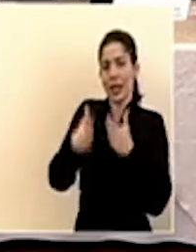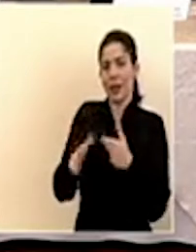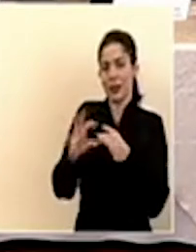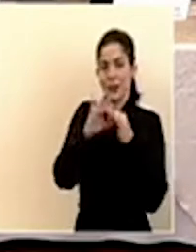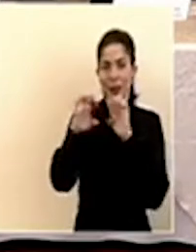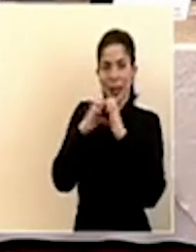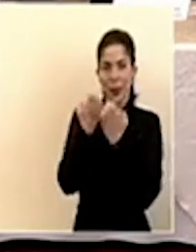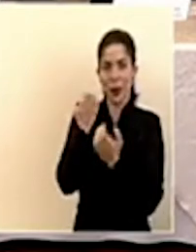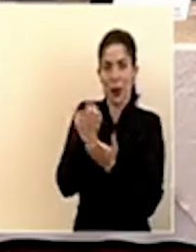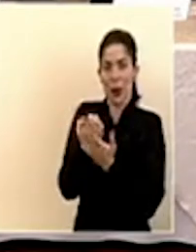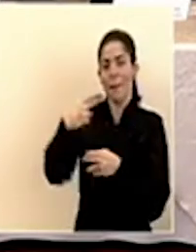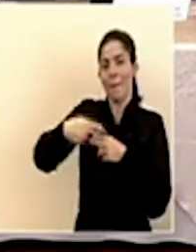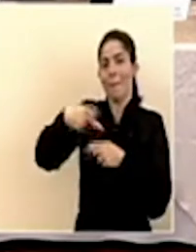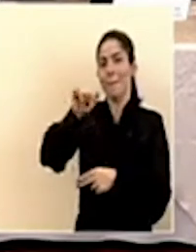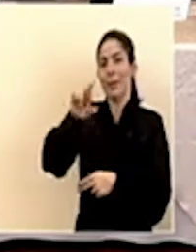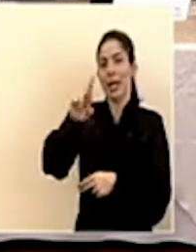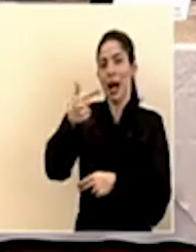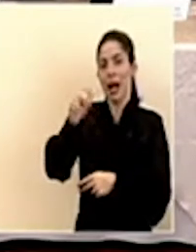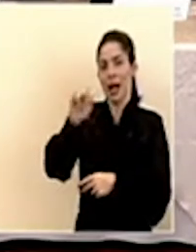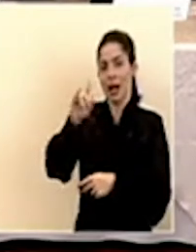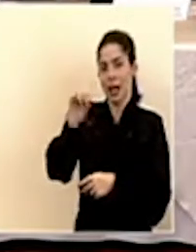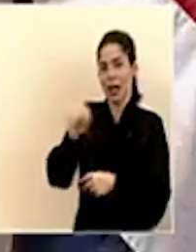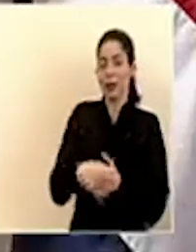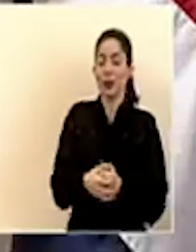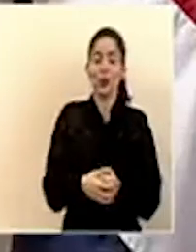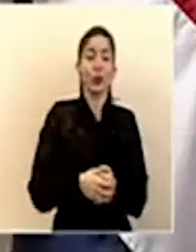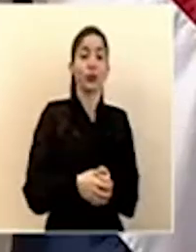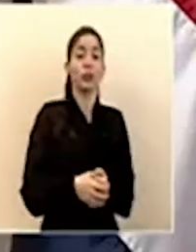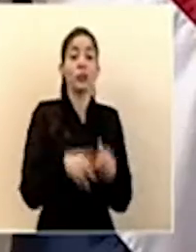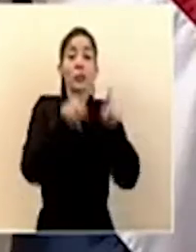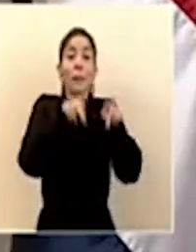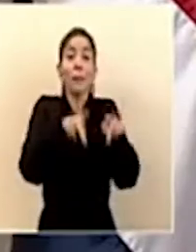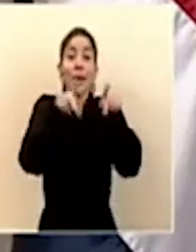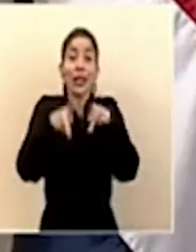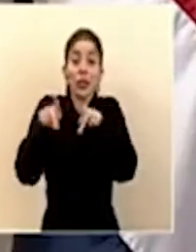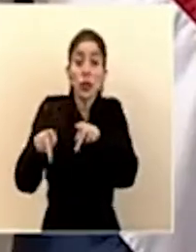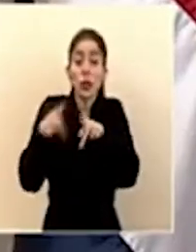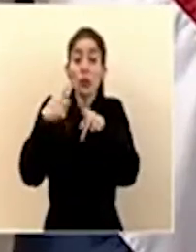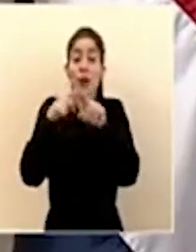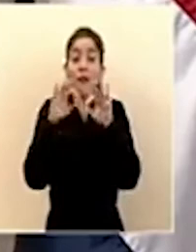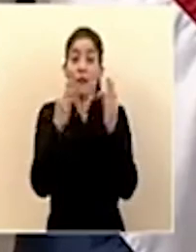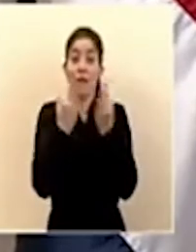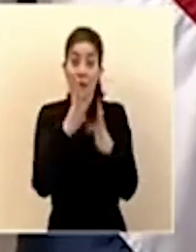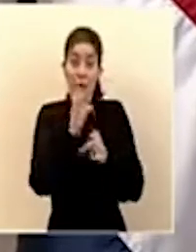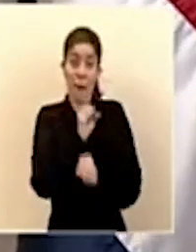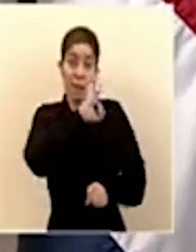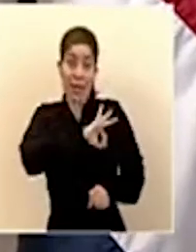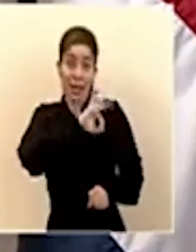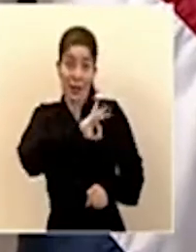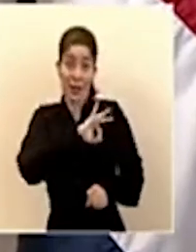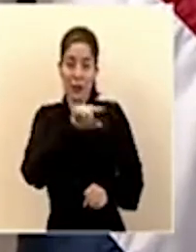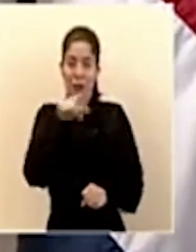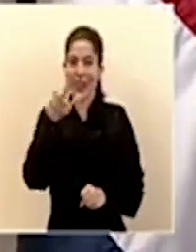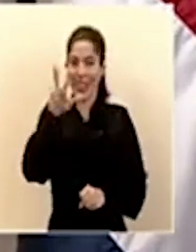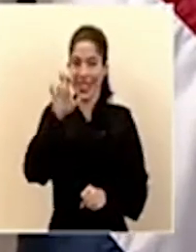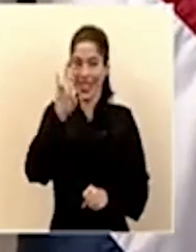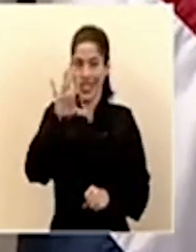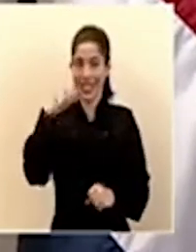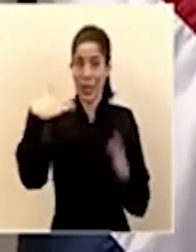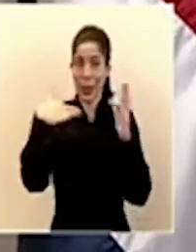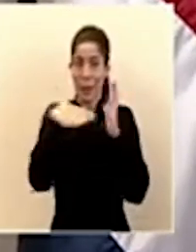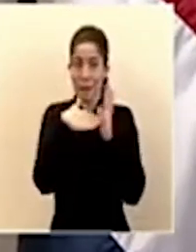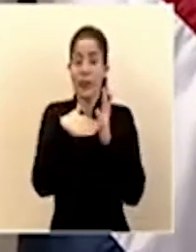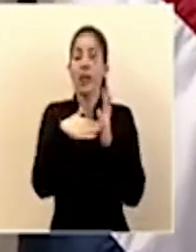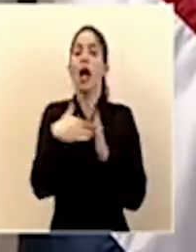Equipo Económico. Doña Pilar Garrido. Dentro de las personas y las familias beneficiarias, dentro de esas 375 mil,